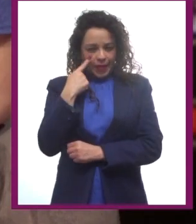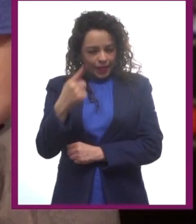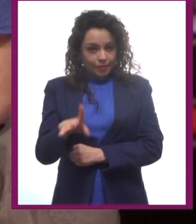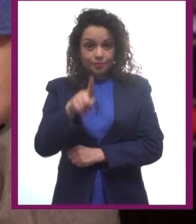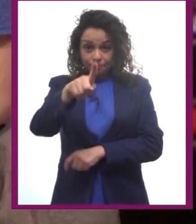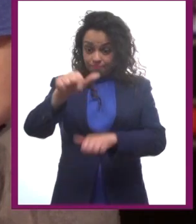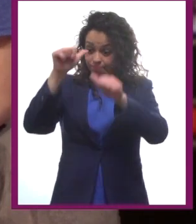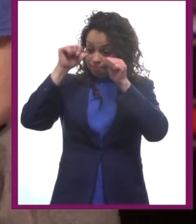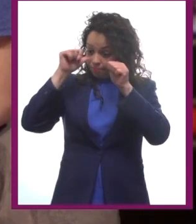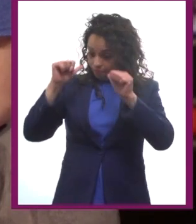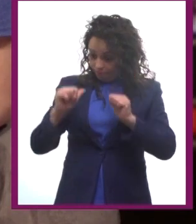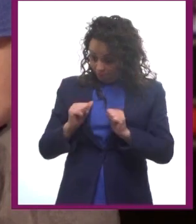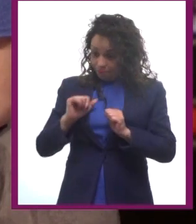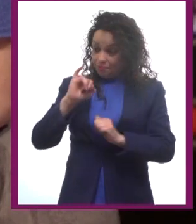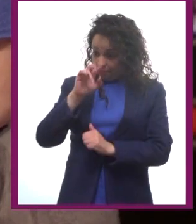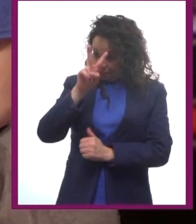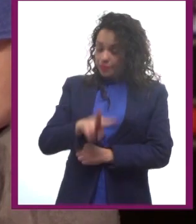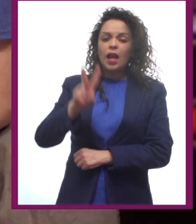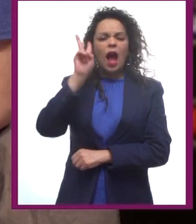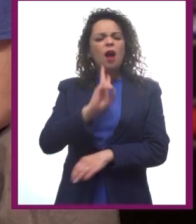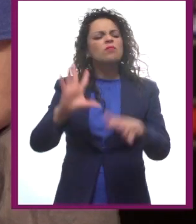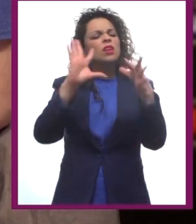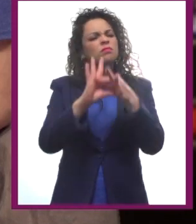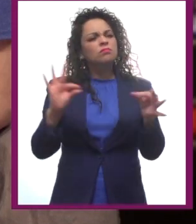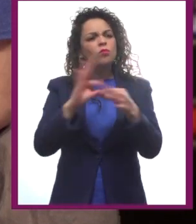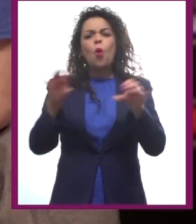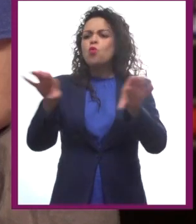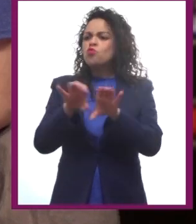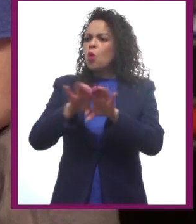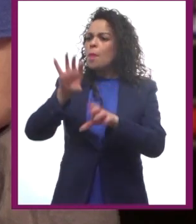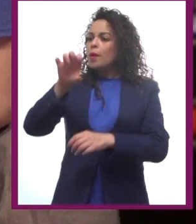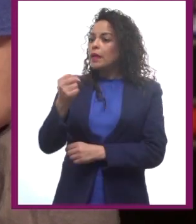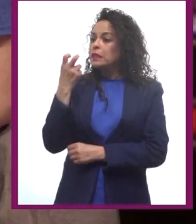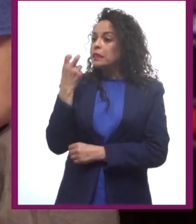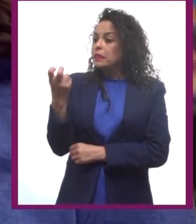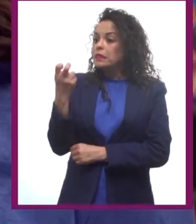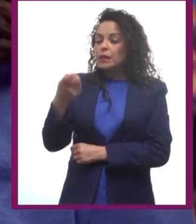atención, explíqueme usted. ¿Cómo es este primer acto?